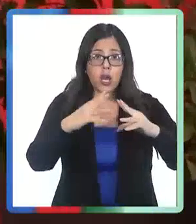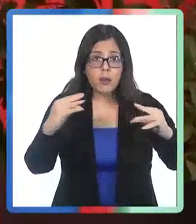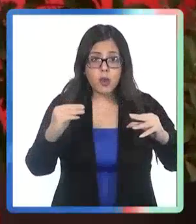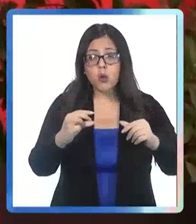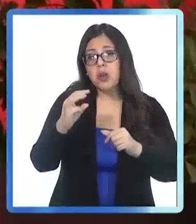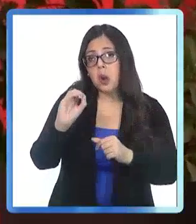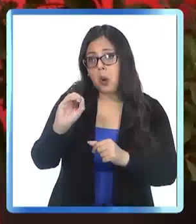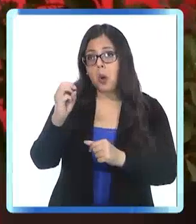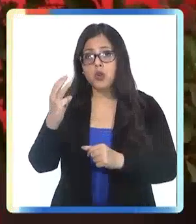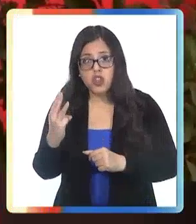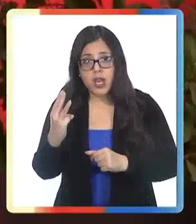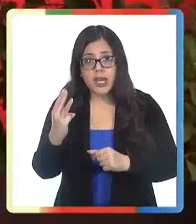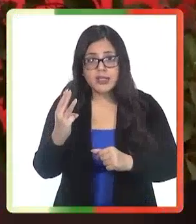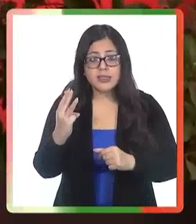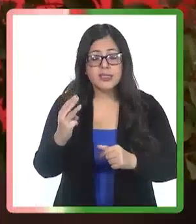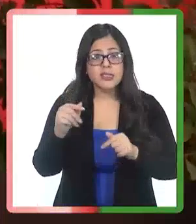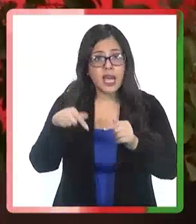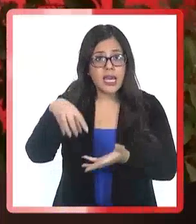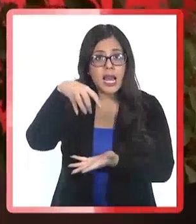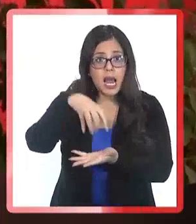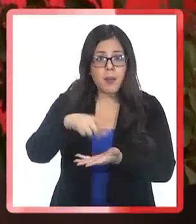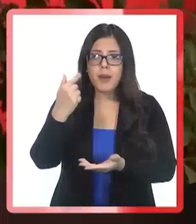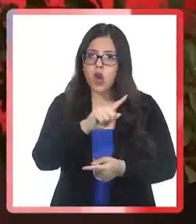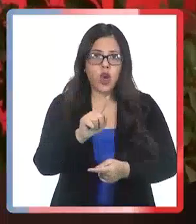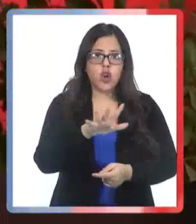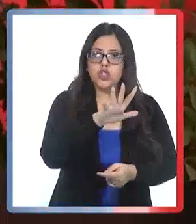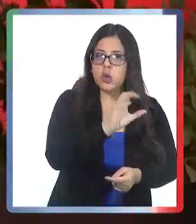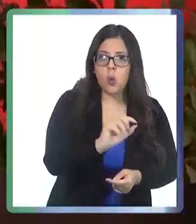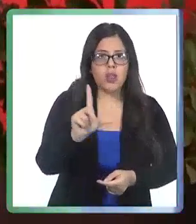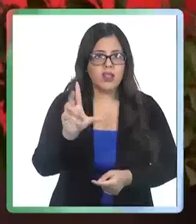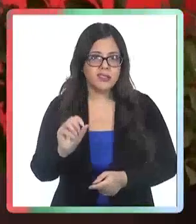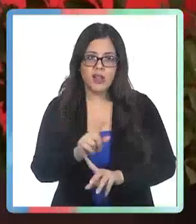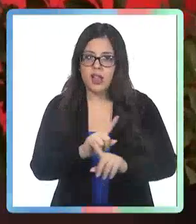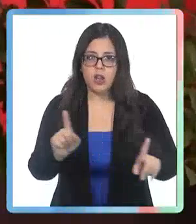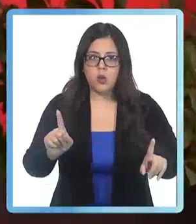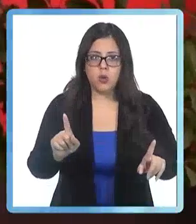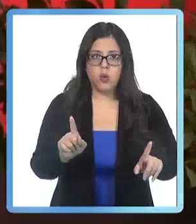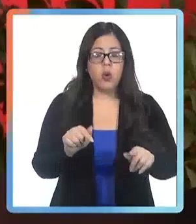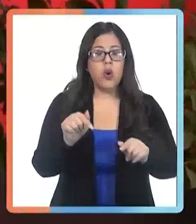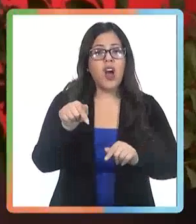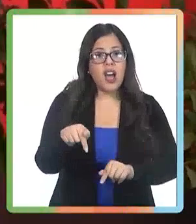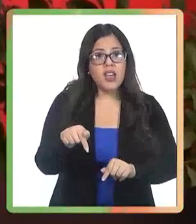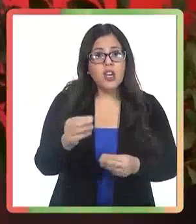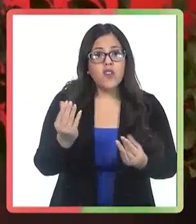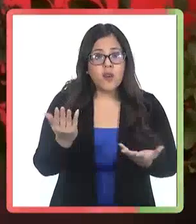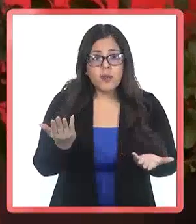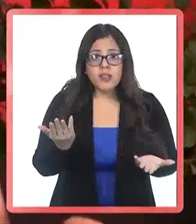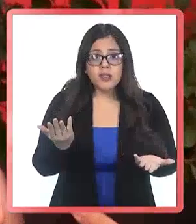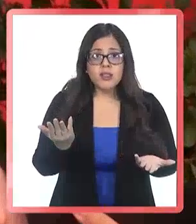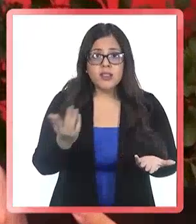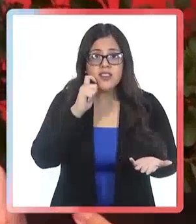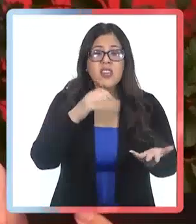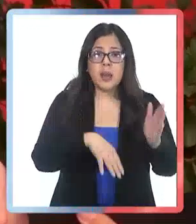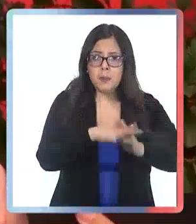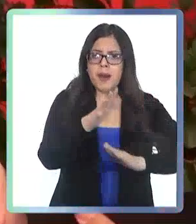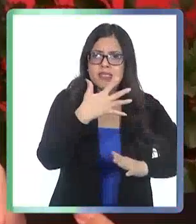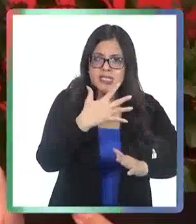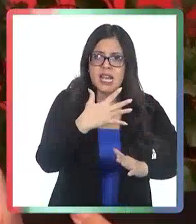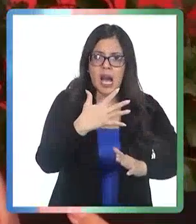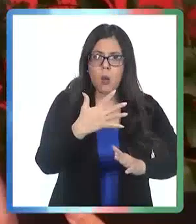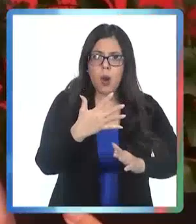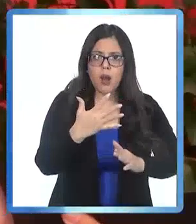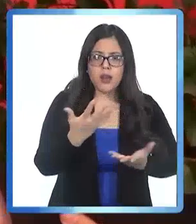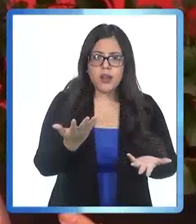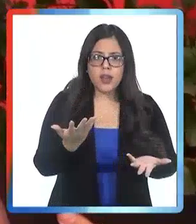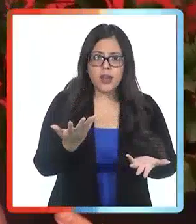en esta altura del proceso de la planta, pero no 50 ni 70, ahí claramente se está extrayendo más agua de la